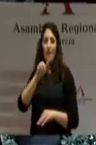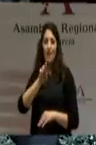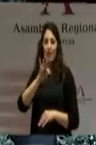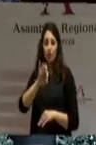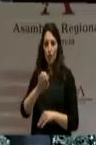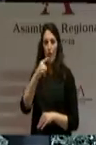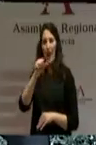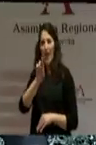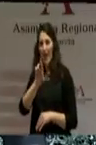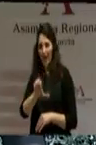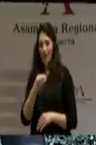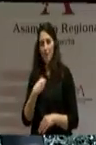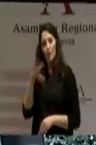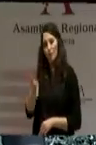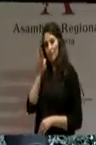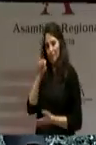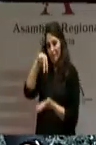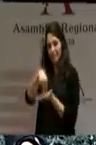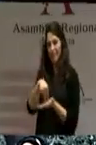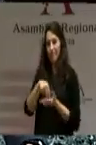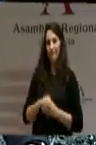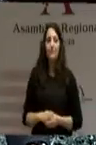Señorías, asistimos, por tanto,